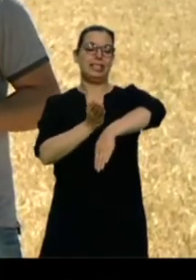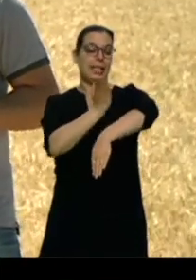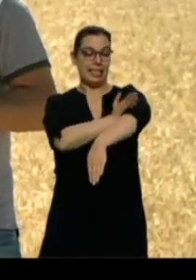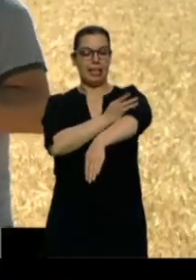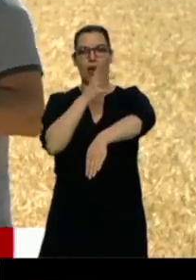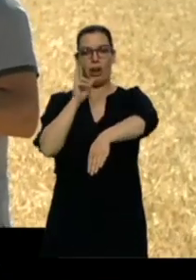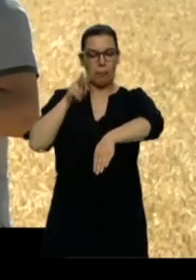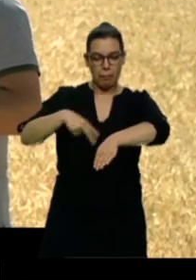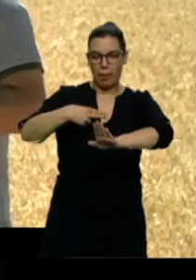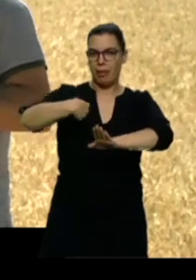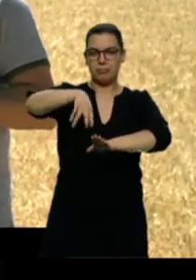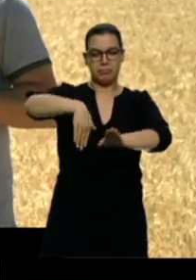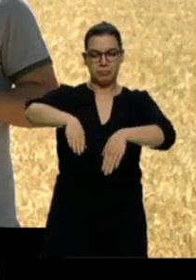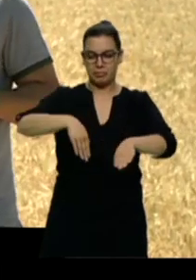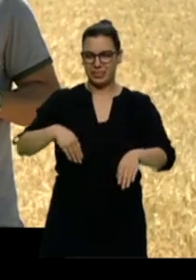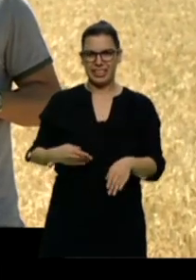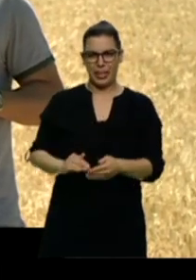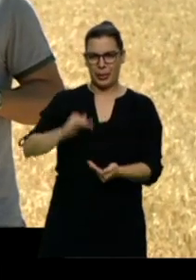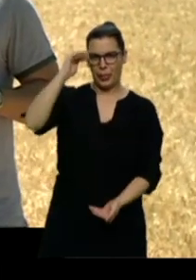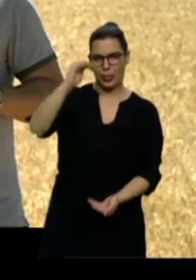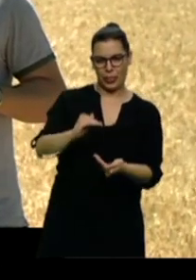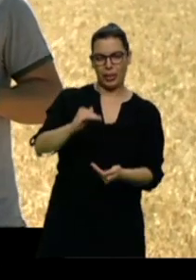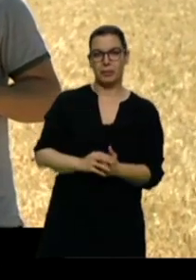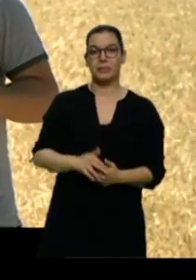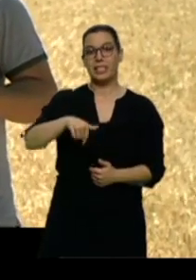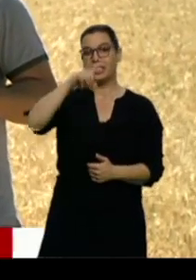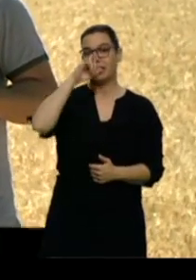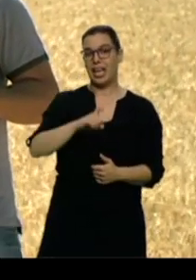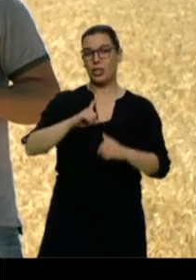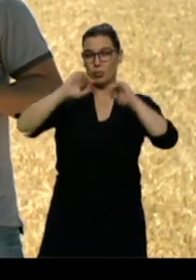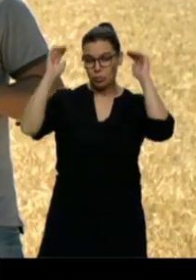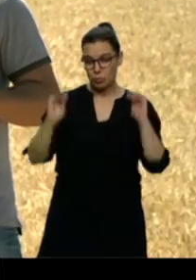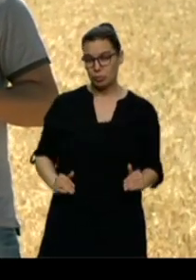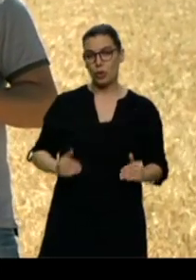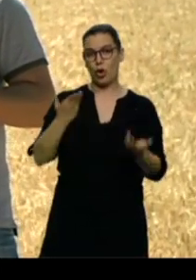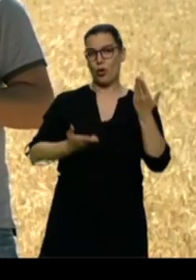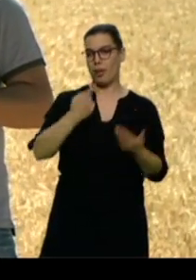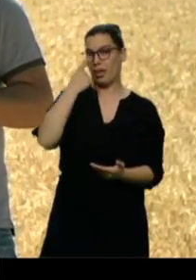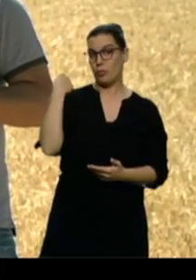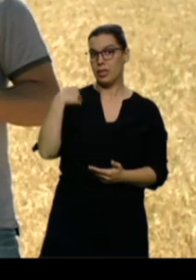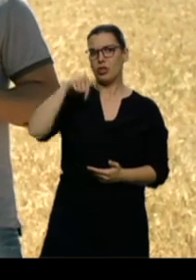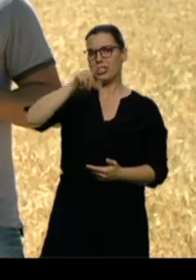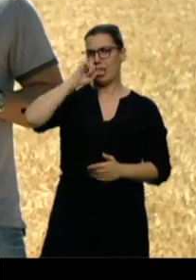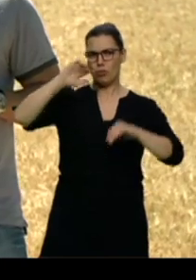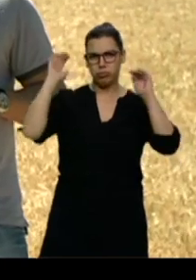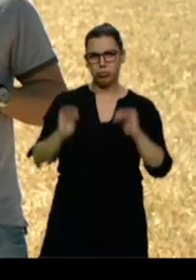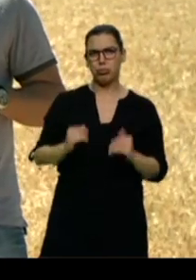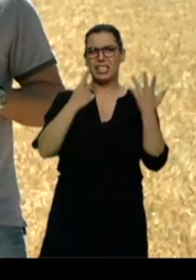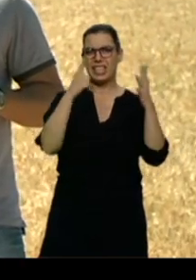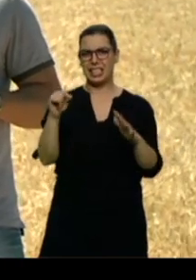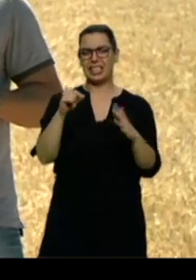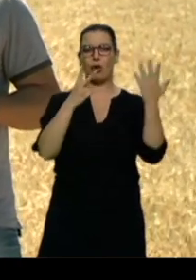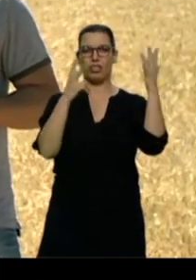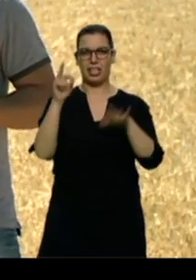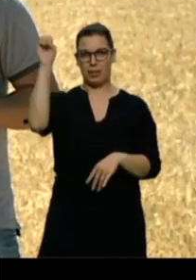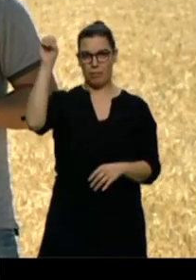estiman que este año el cereal de secano va a reducirse con respecto a la campaña anterior en un 60 o 70%. Pero lo cierto es que aquí, en